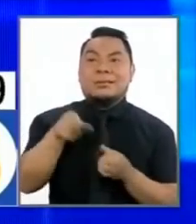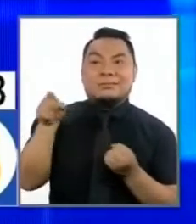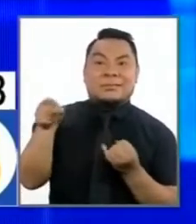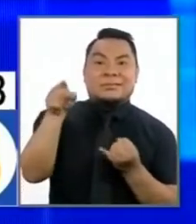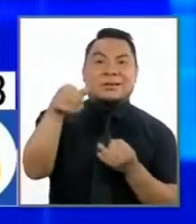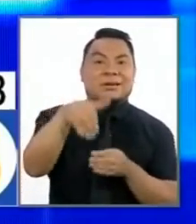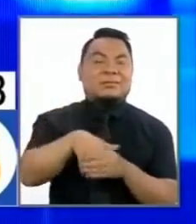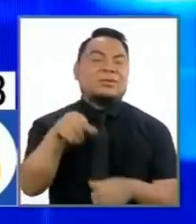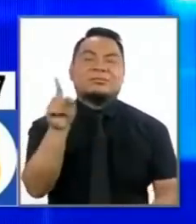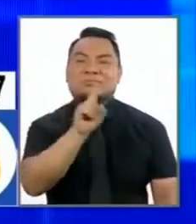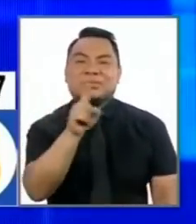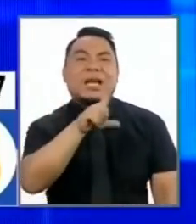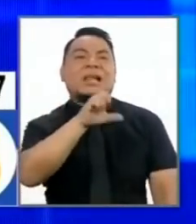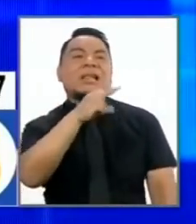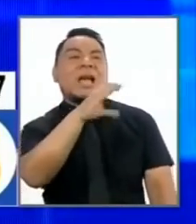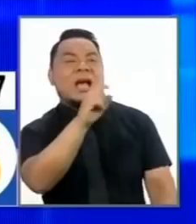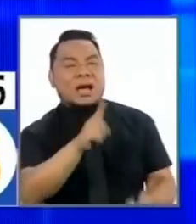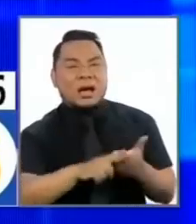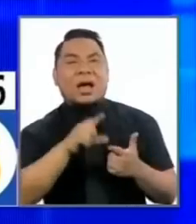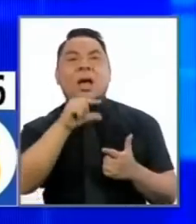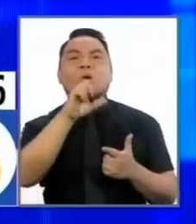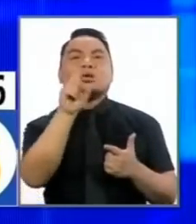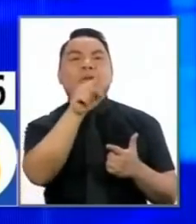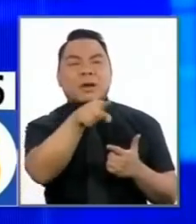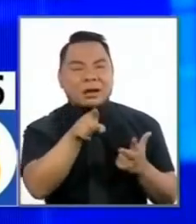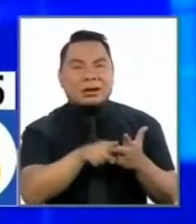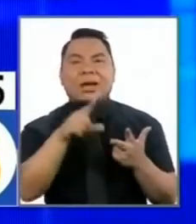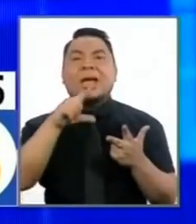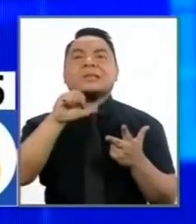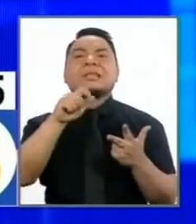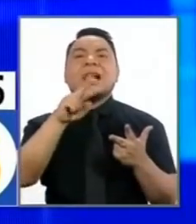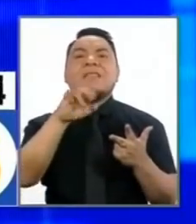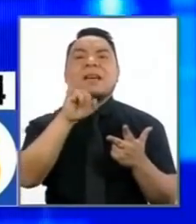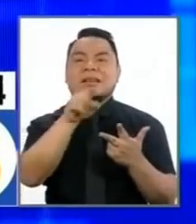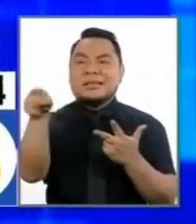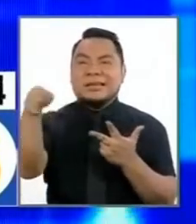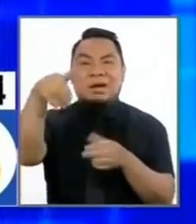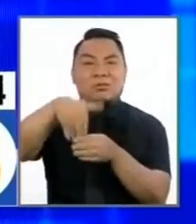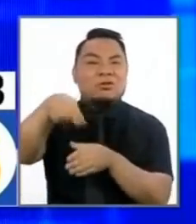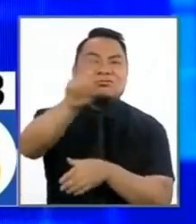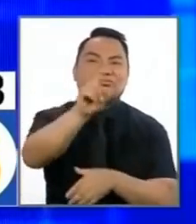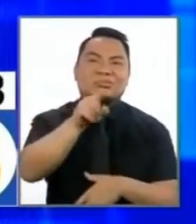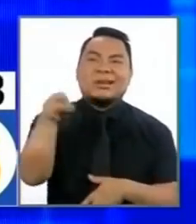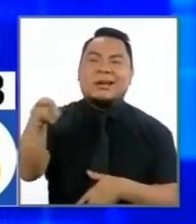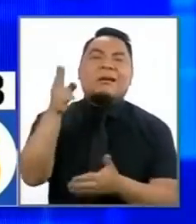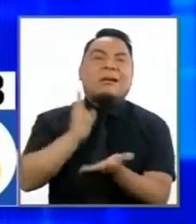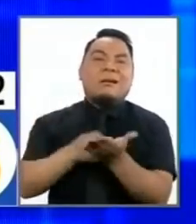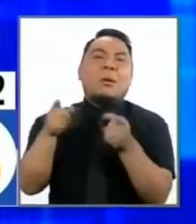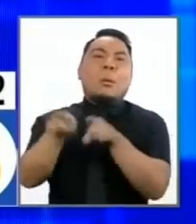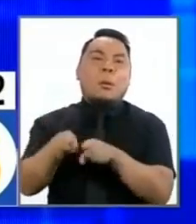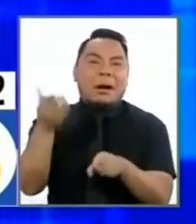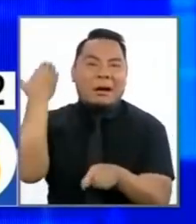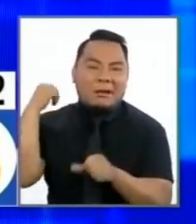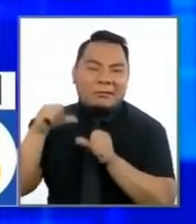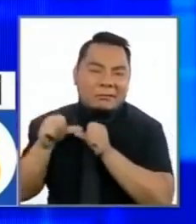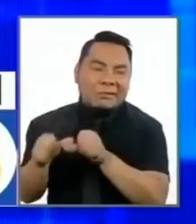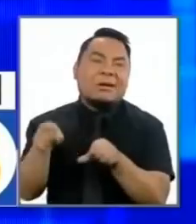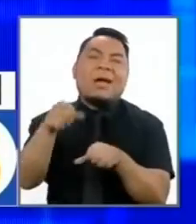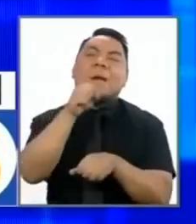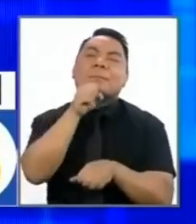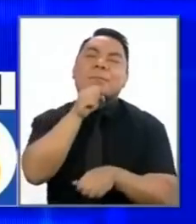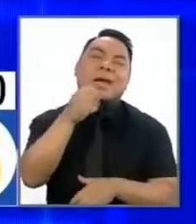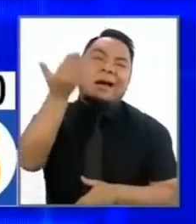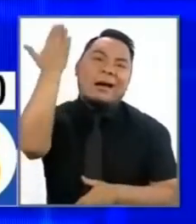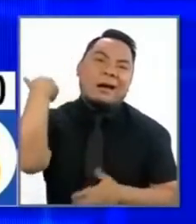de estos candidatos el señor Lescano el señor Guzmán y el señor Salaverri ellos representan a la sangre